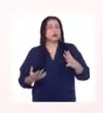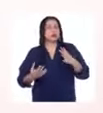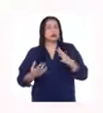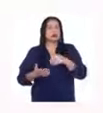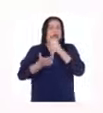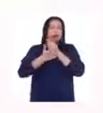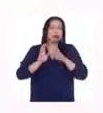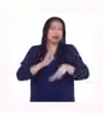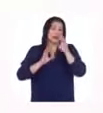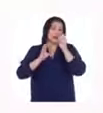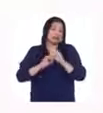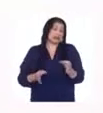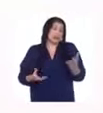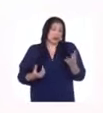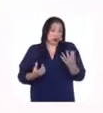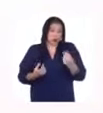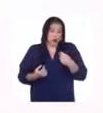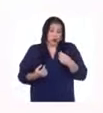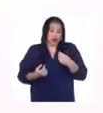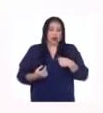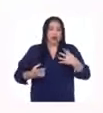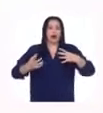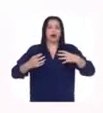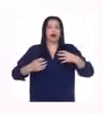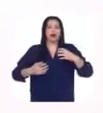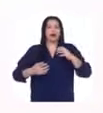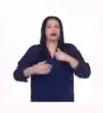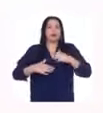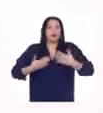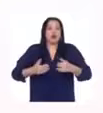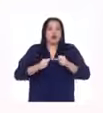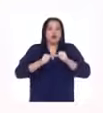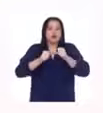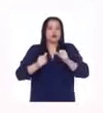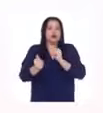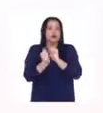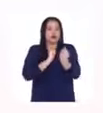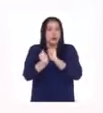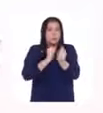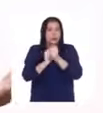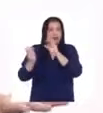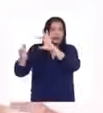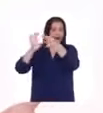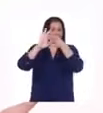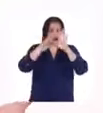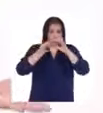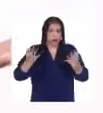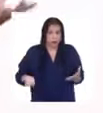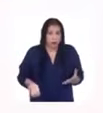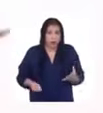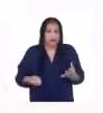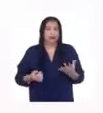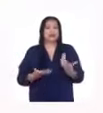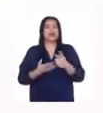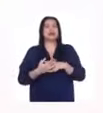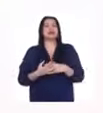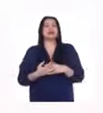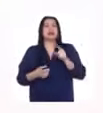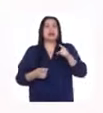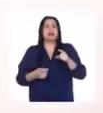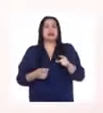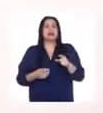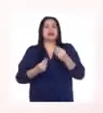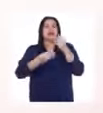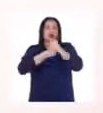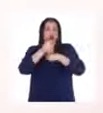vida. Cuando una lesión le impidió terminar la carrera de las Olimpiadas para la que se había preparado por tantos